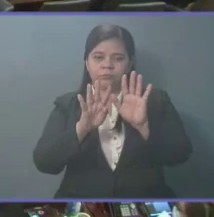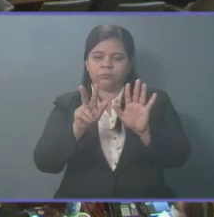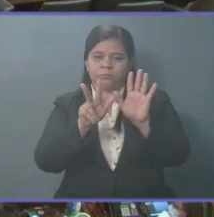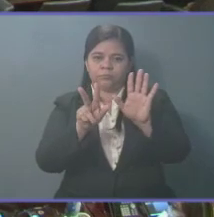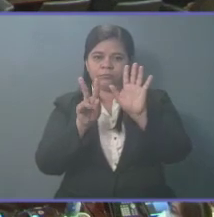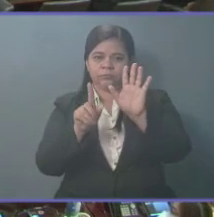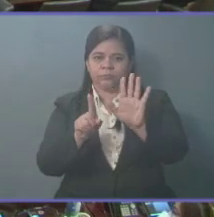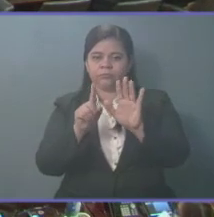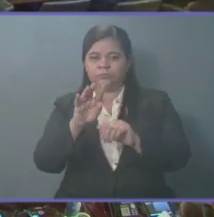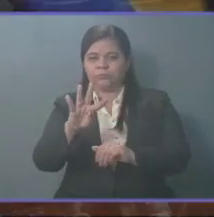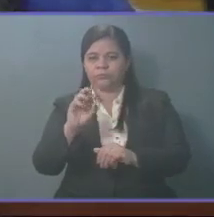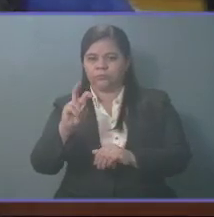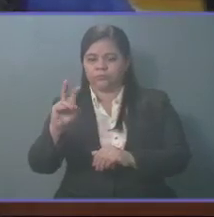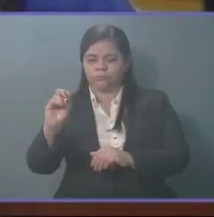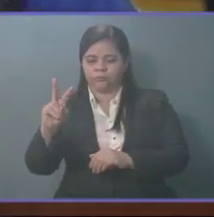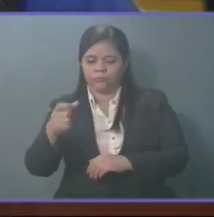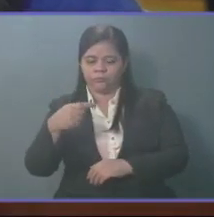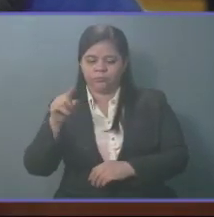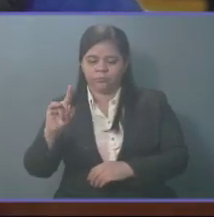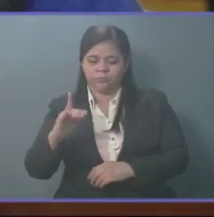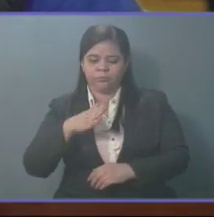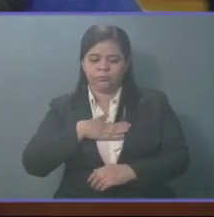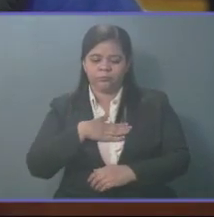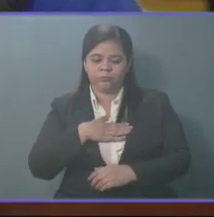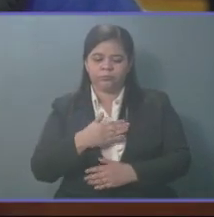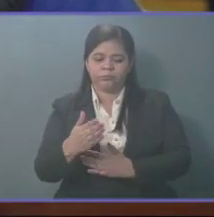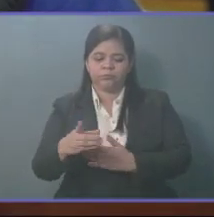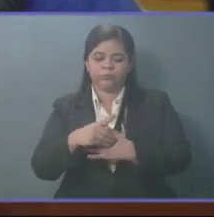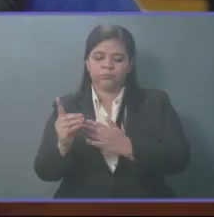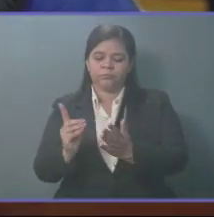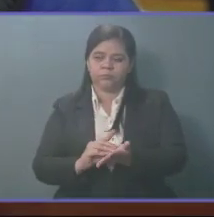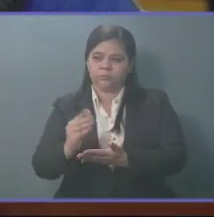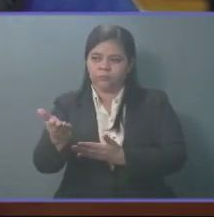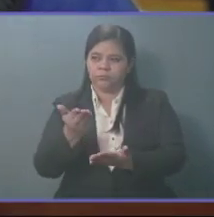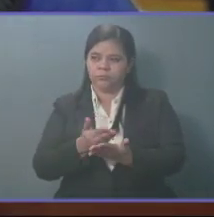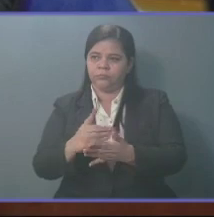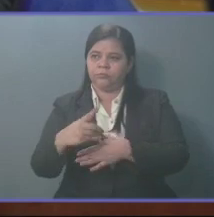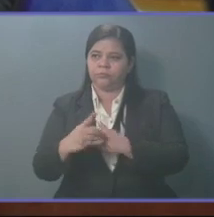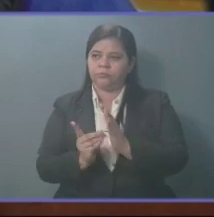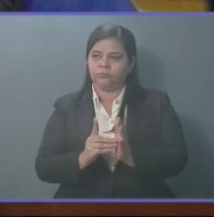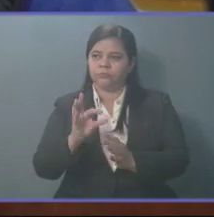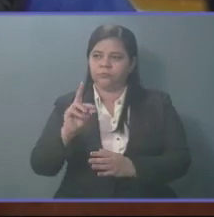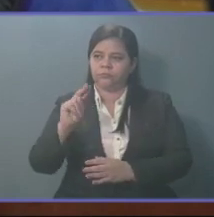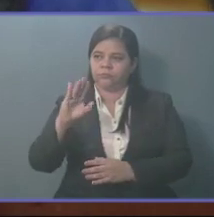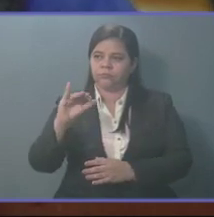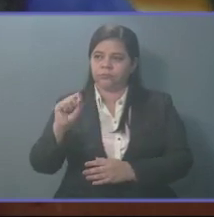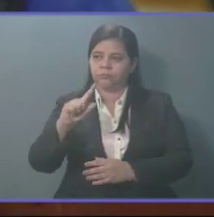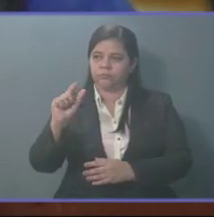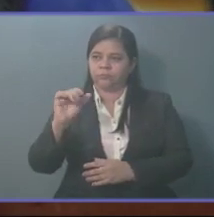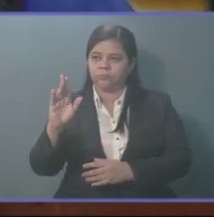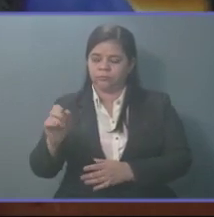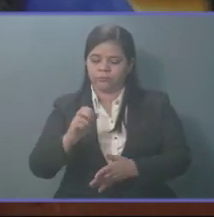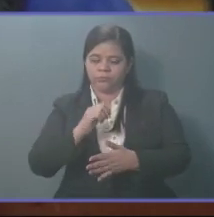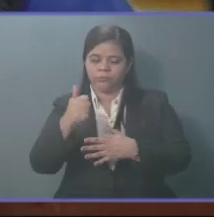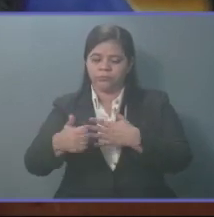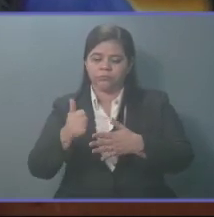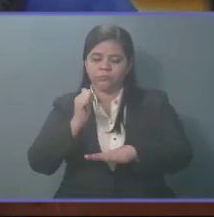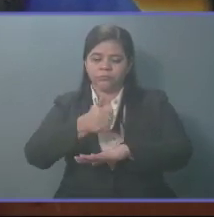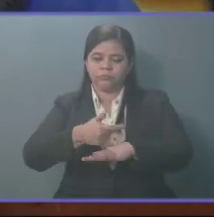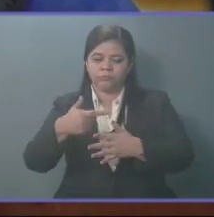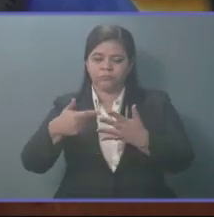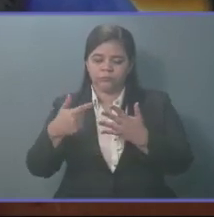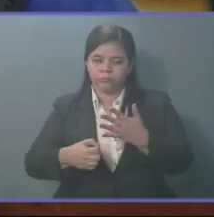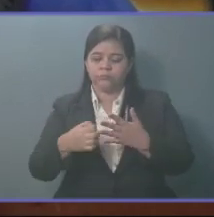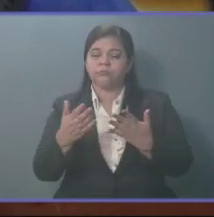-420-1 que contiene iniciativa del diputado Francisco José Sabla Safi en el sentido semita ley transitoria